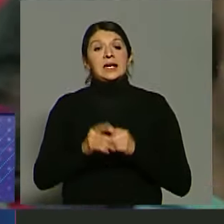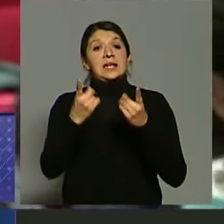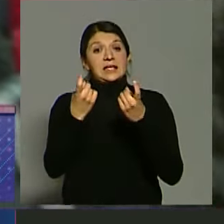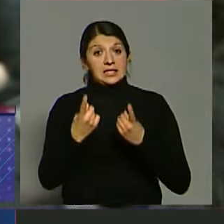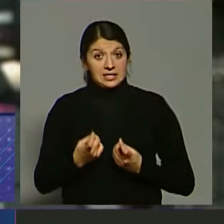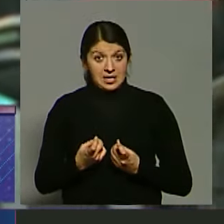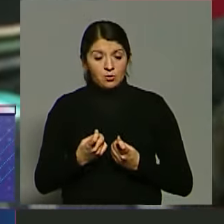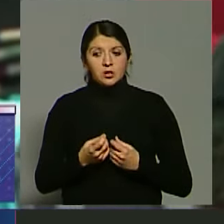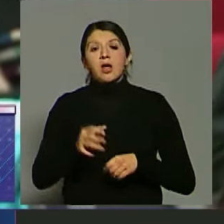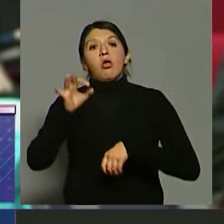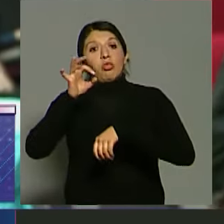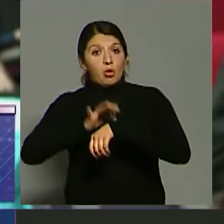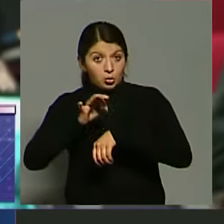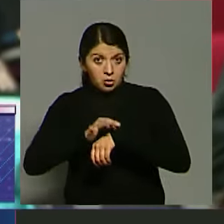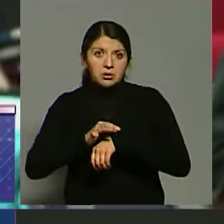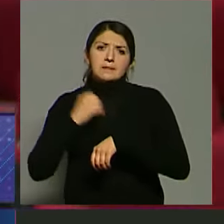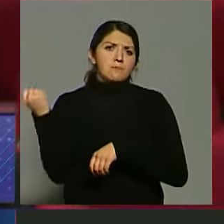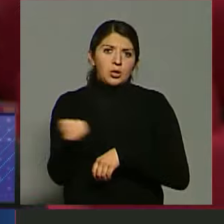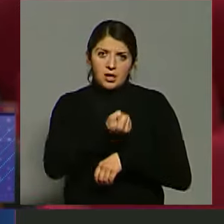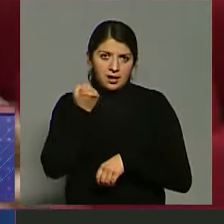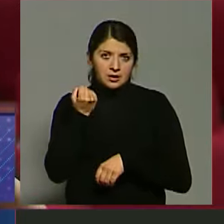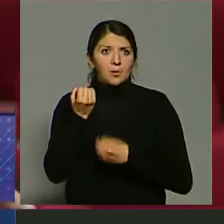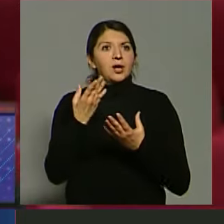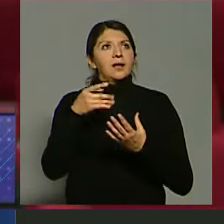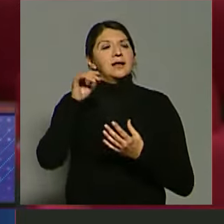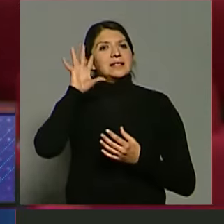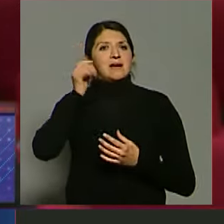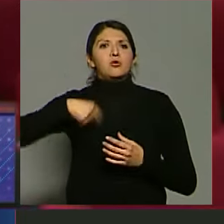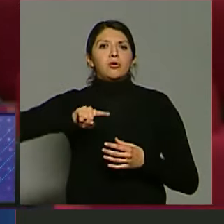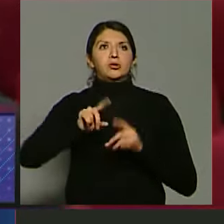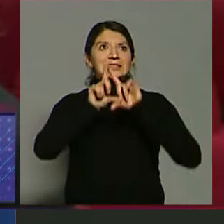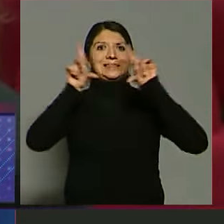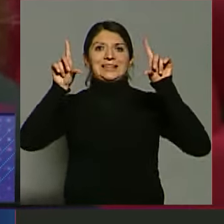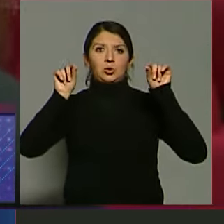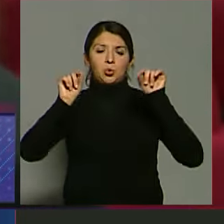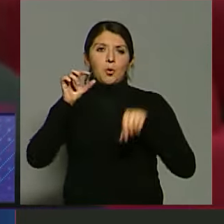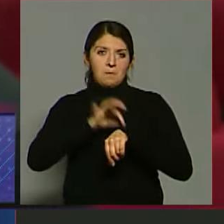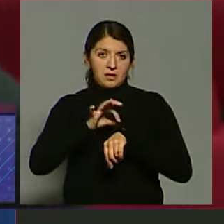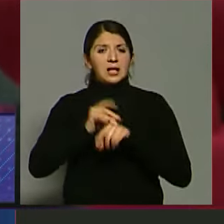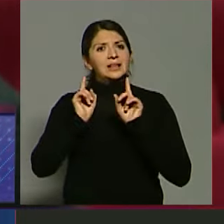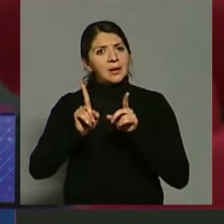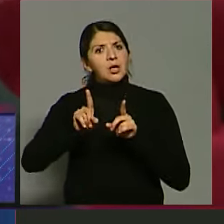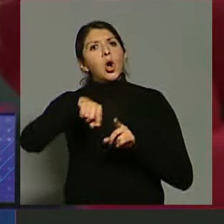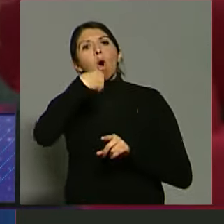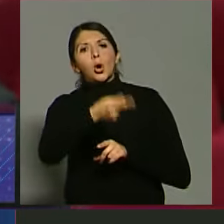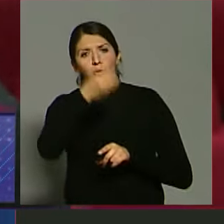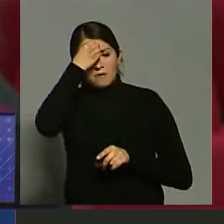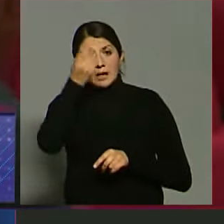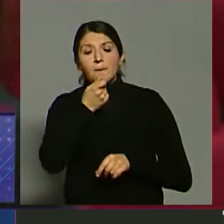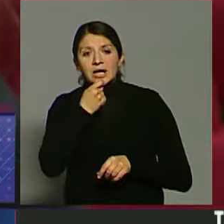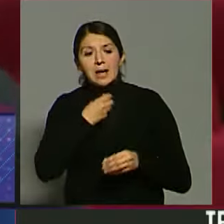solo personal médico, porque es algo que está en el imaginario, porque somos Médicos Sin Fronteras, sino también personal de otras áreas, tanto como